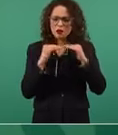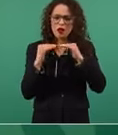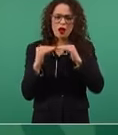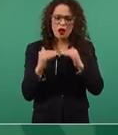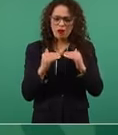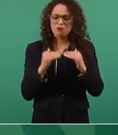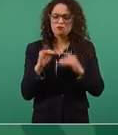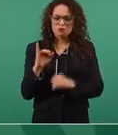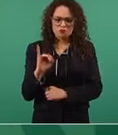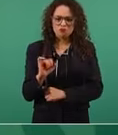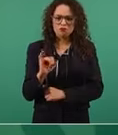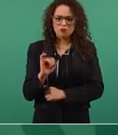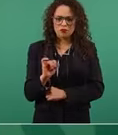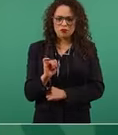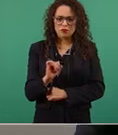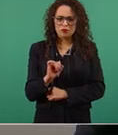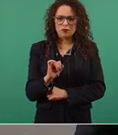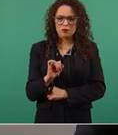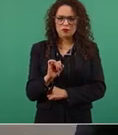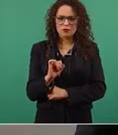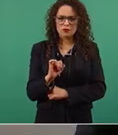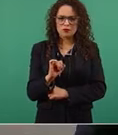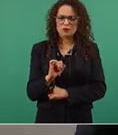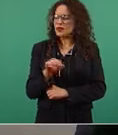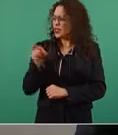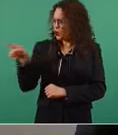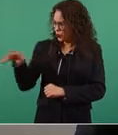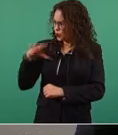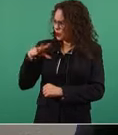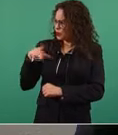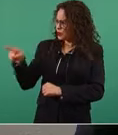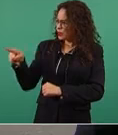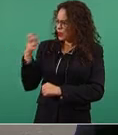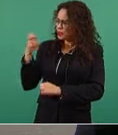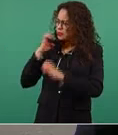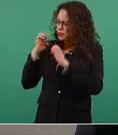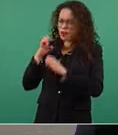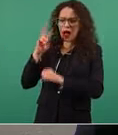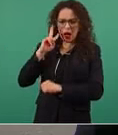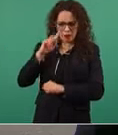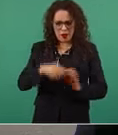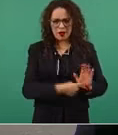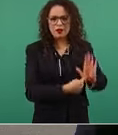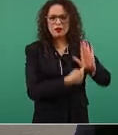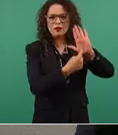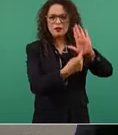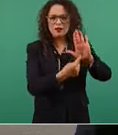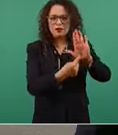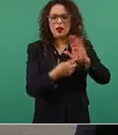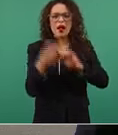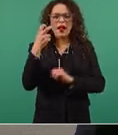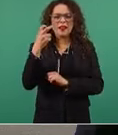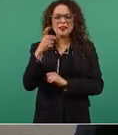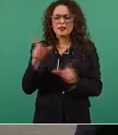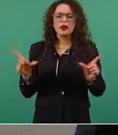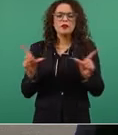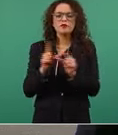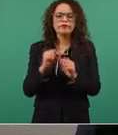¿No tienes tú la entrevista? ¿Por qué no la ponemos? A ese fragmento, sí.